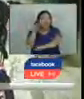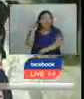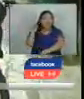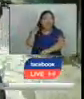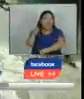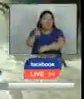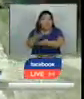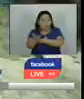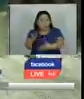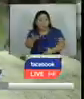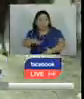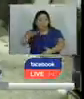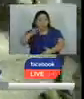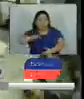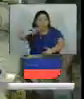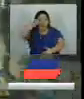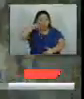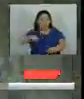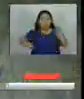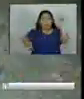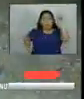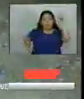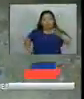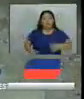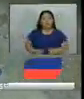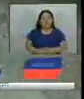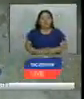registran en la zona norte de San Salvador